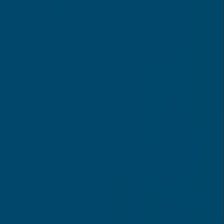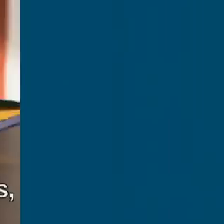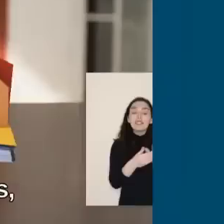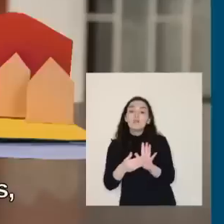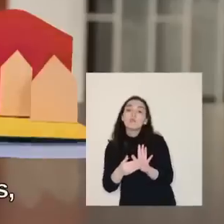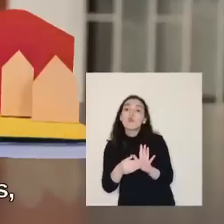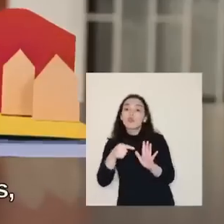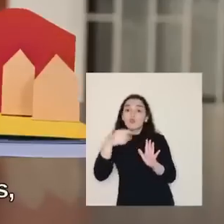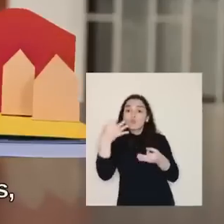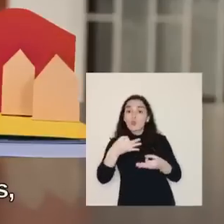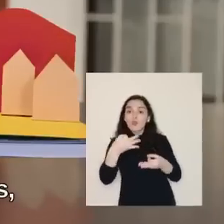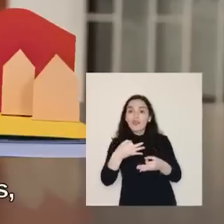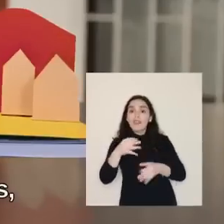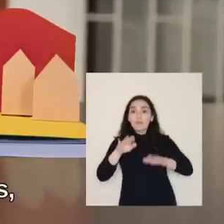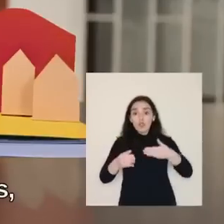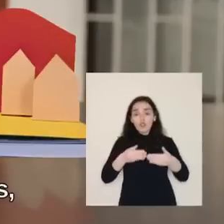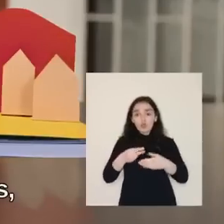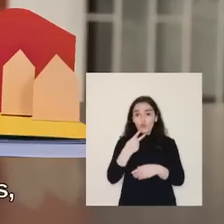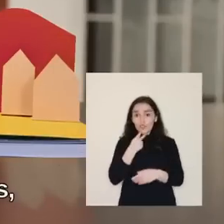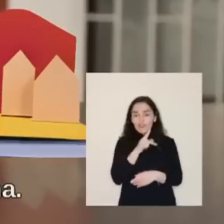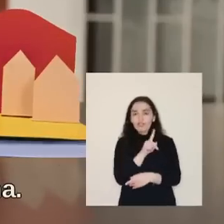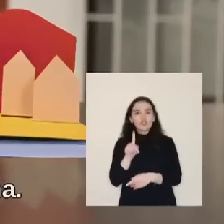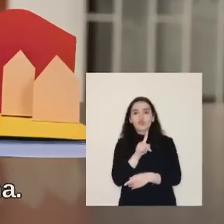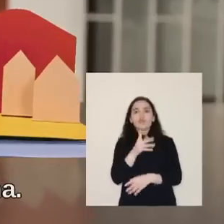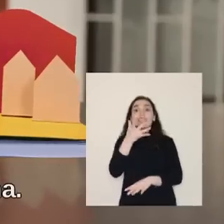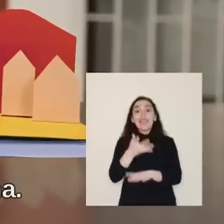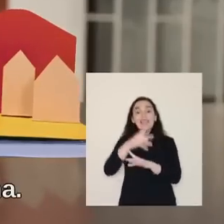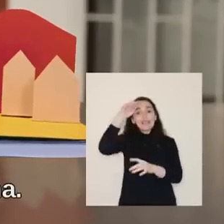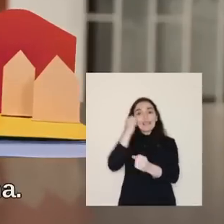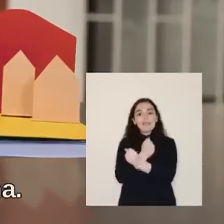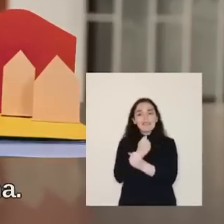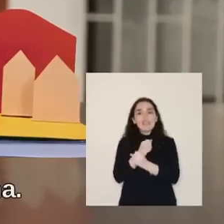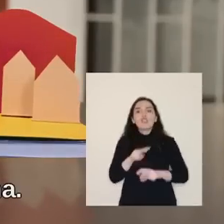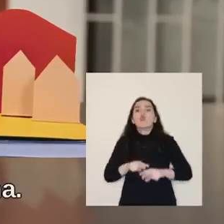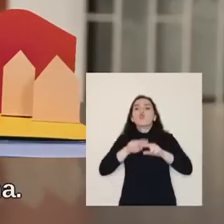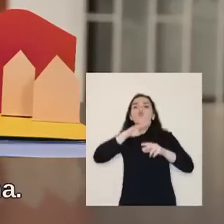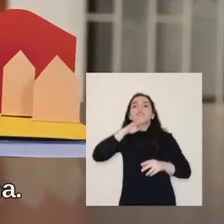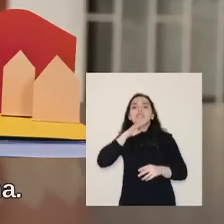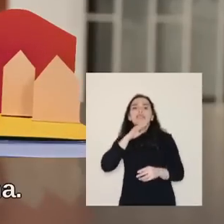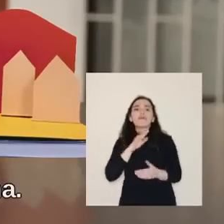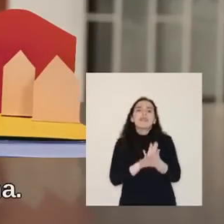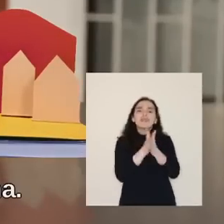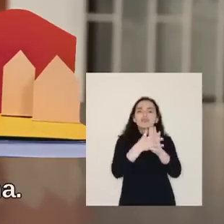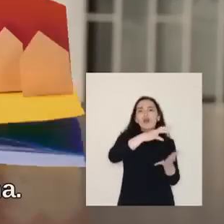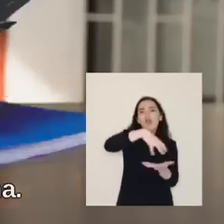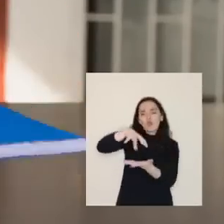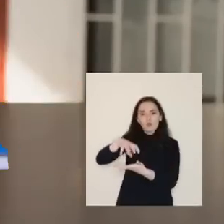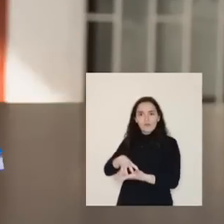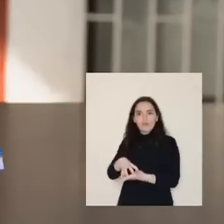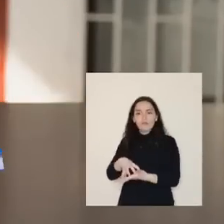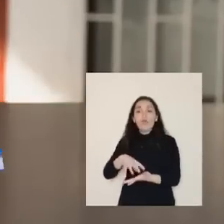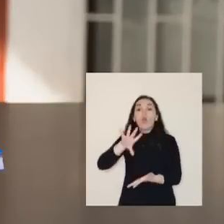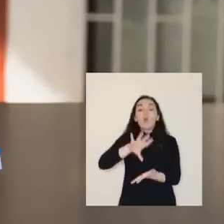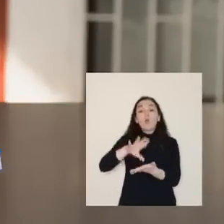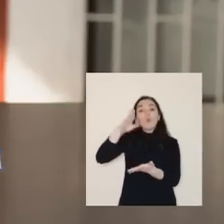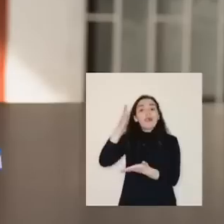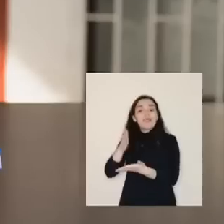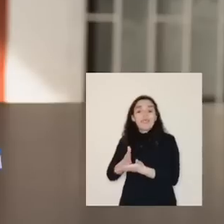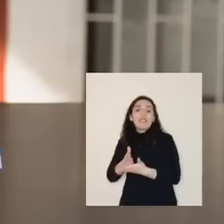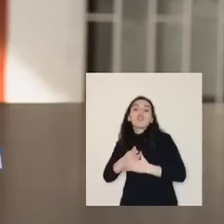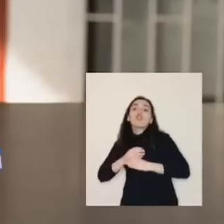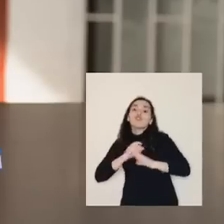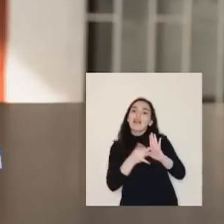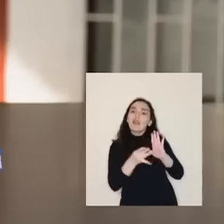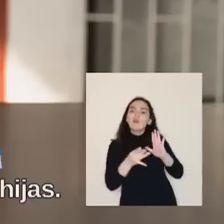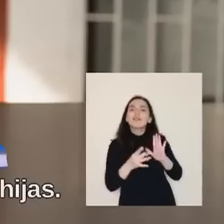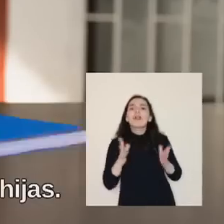Te propongo que tu seguridad no dependa de donde vives, donde hayan carabineros y recursos suficientes para cada comuna. Un país comprometido